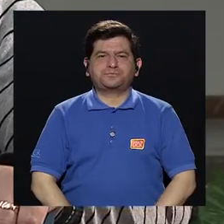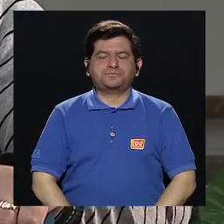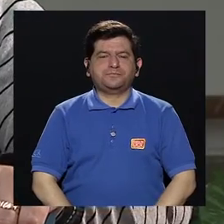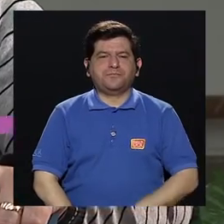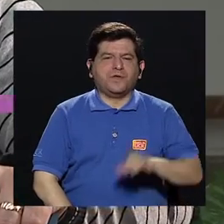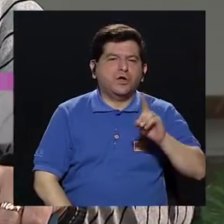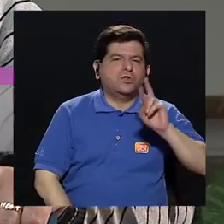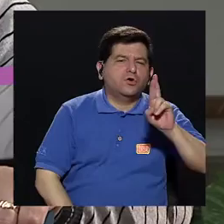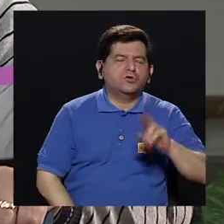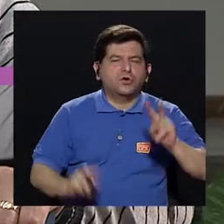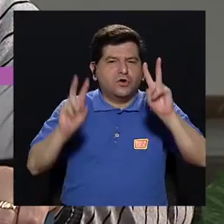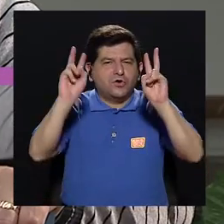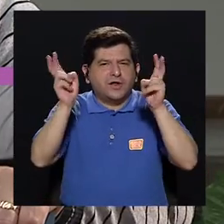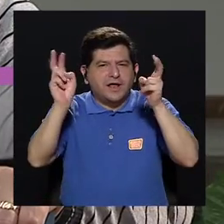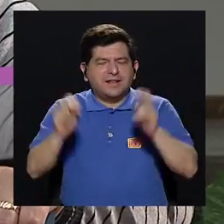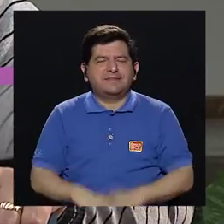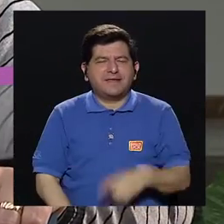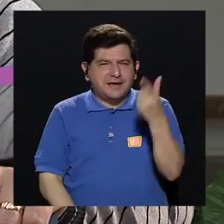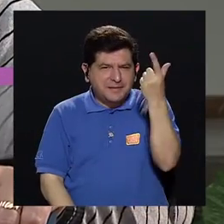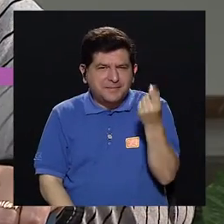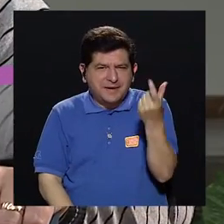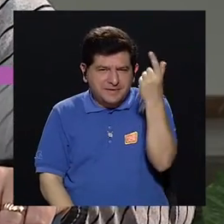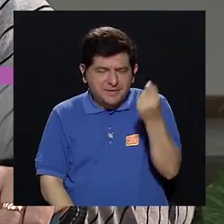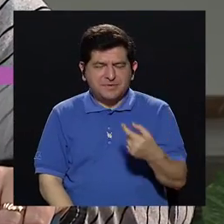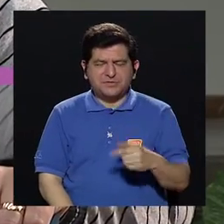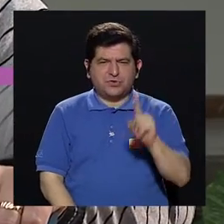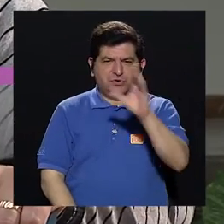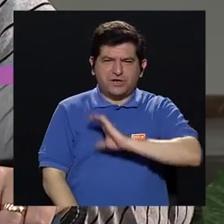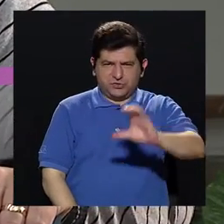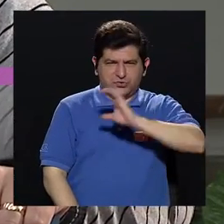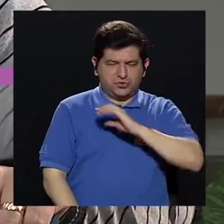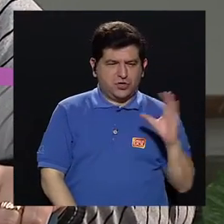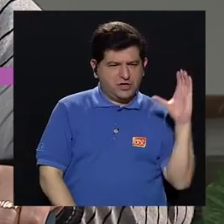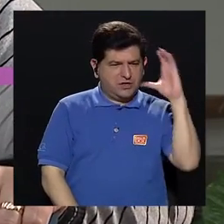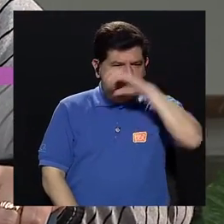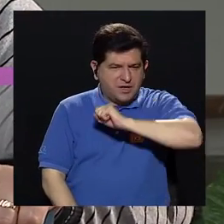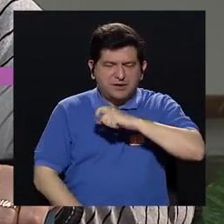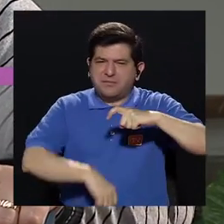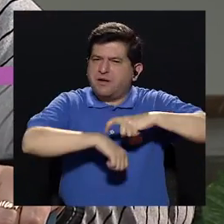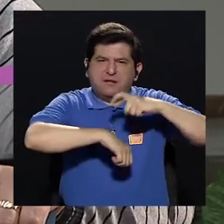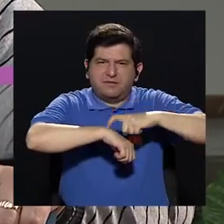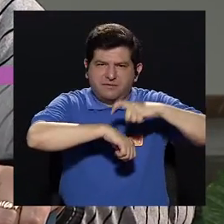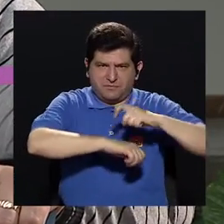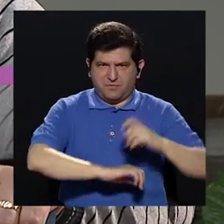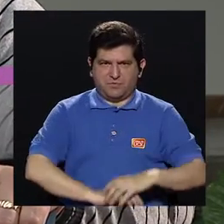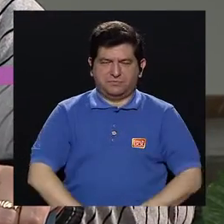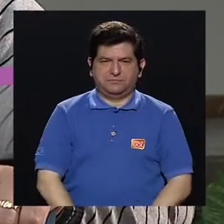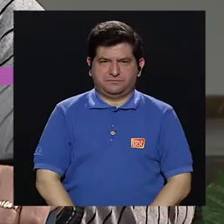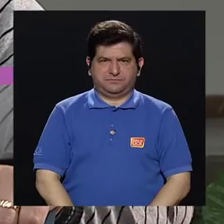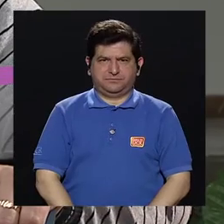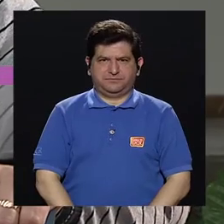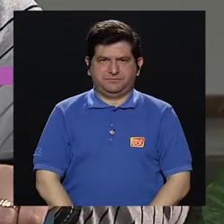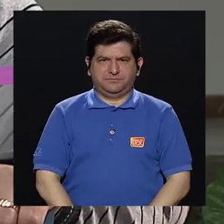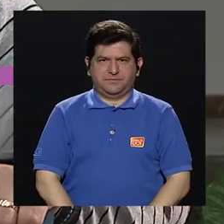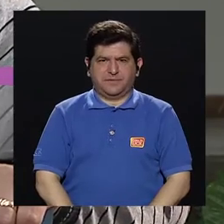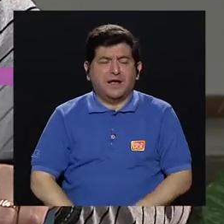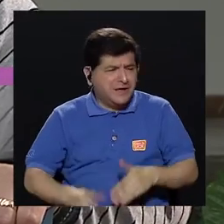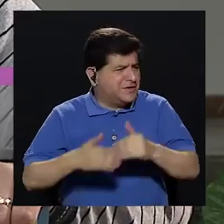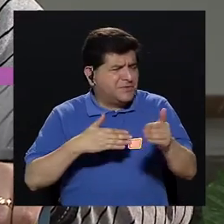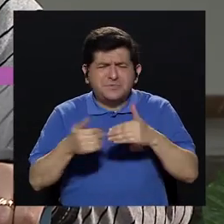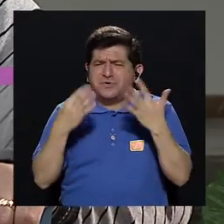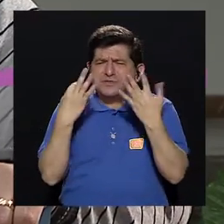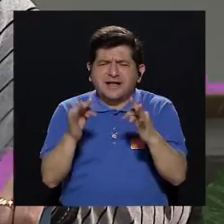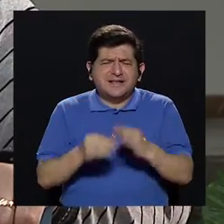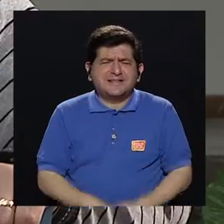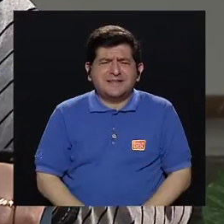el tema de pensiones tiene una característica que yo he notado a través del tiempo, y es que por más